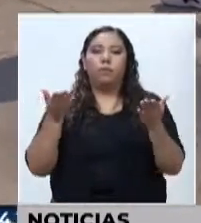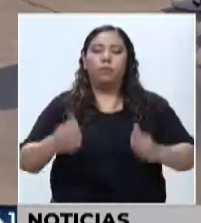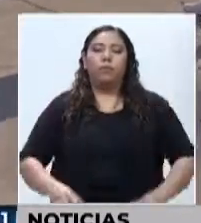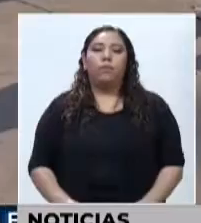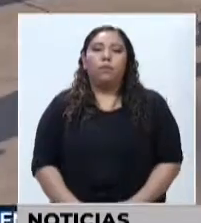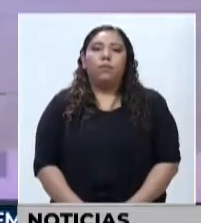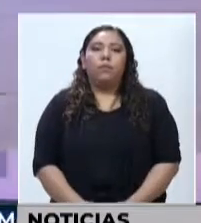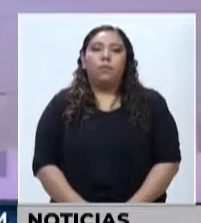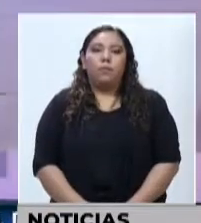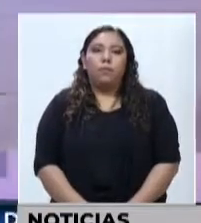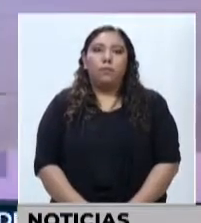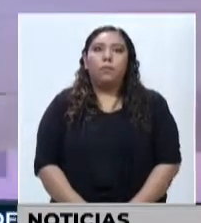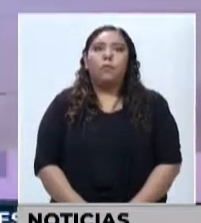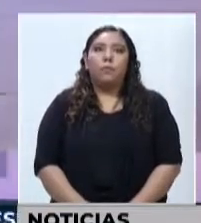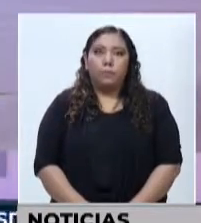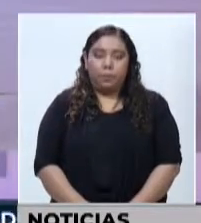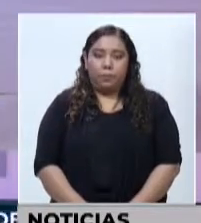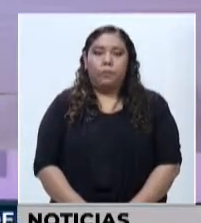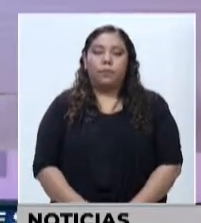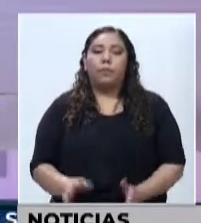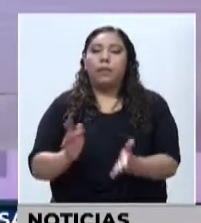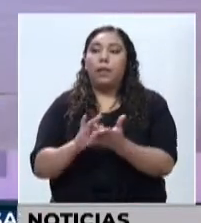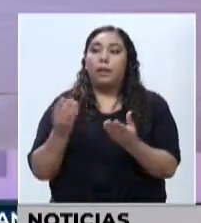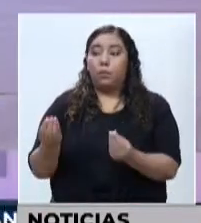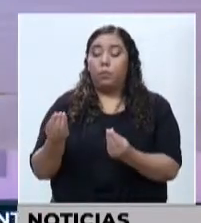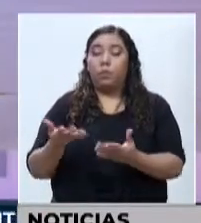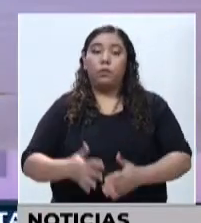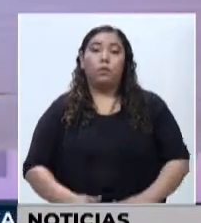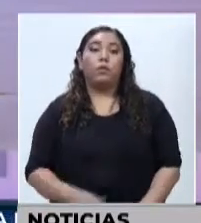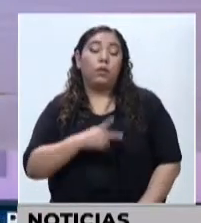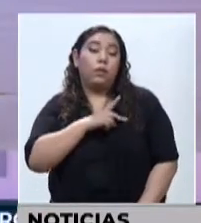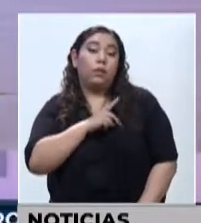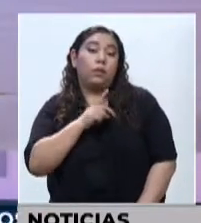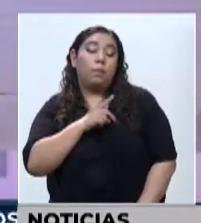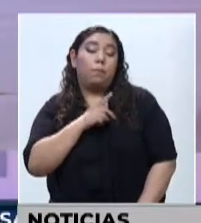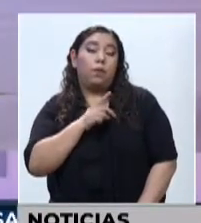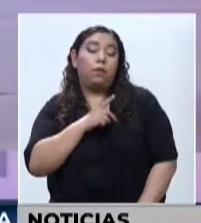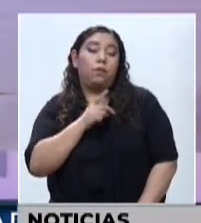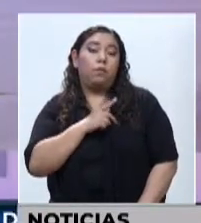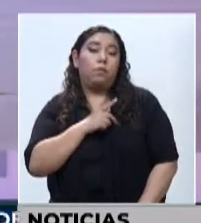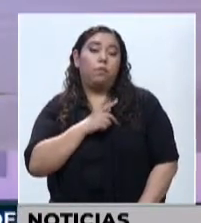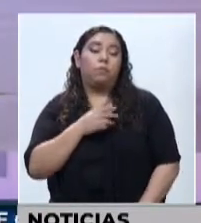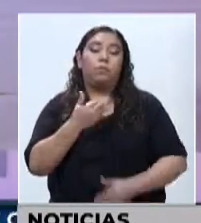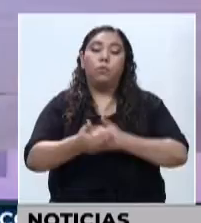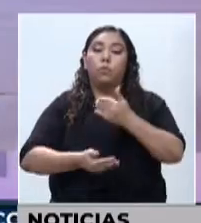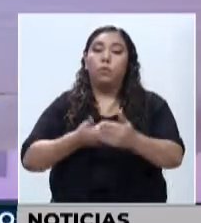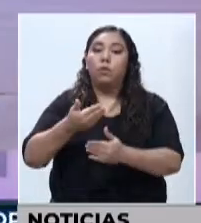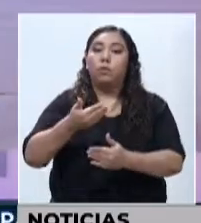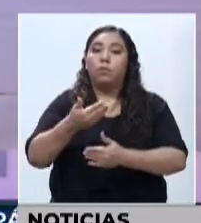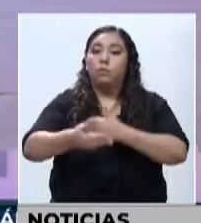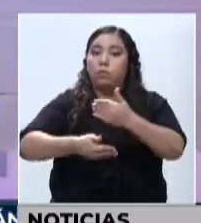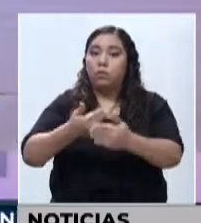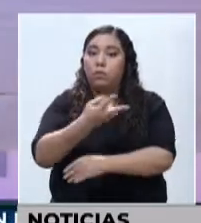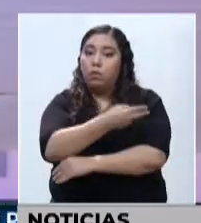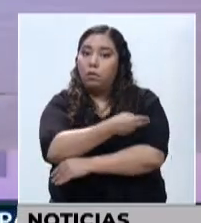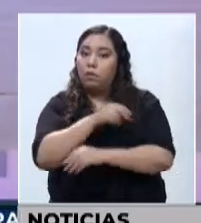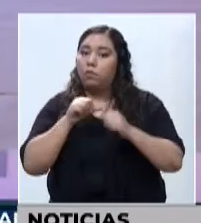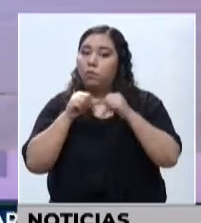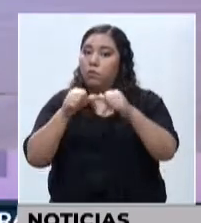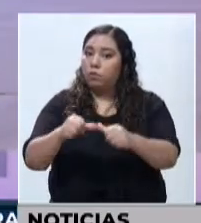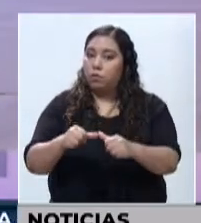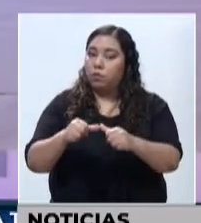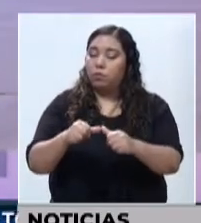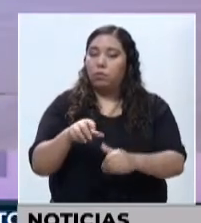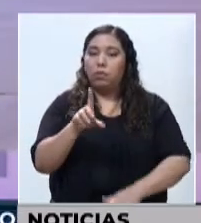Misael Ochoa. Gracias Josep. Y en San Pedro Sula continúa esta jornada de vacunación contra el COVID-19.